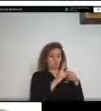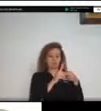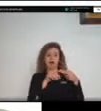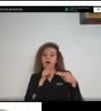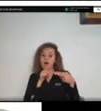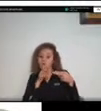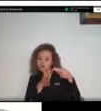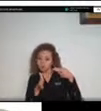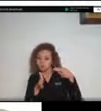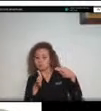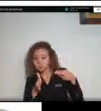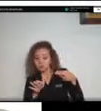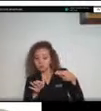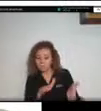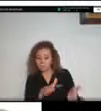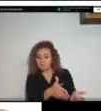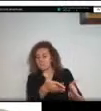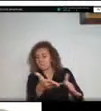estos